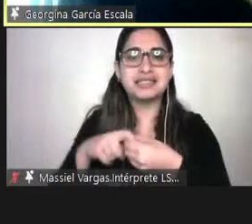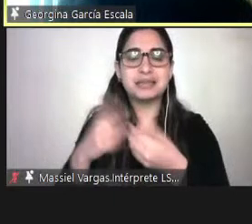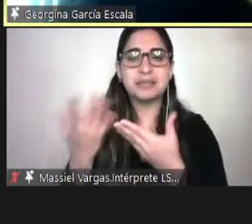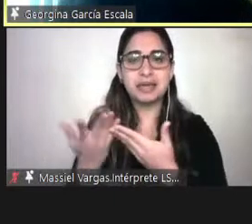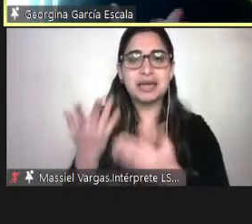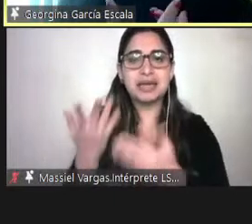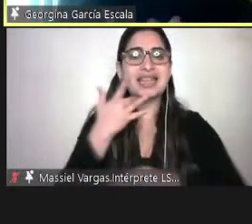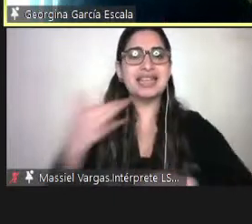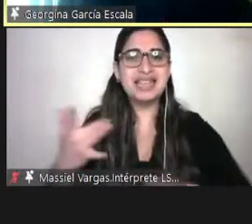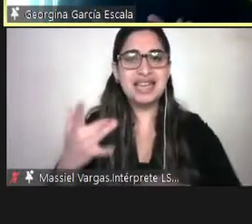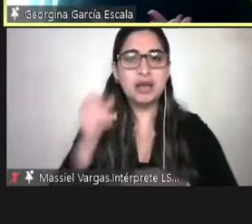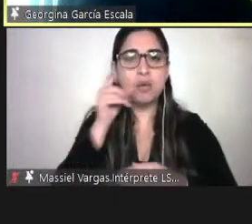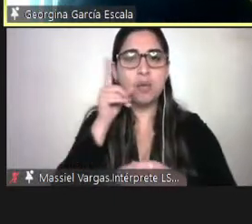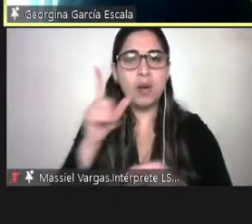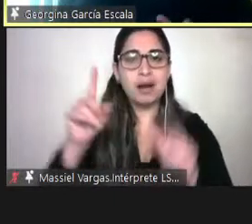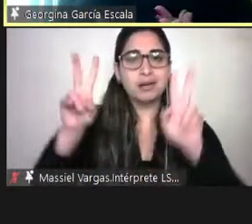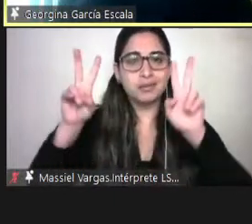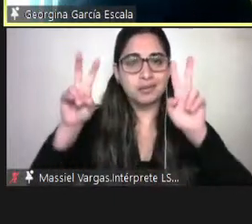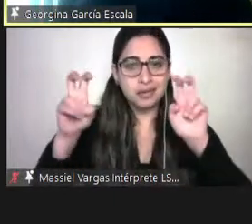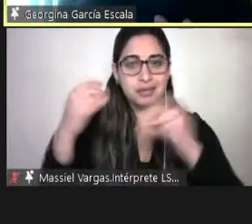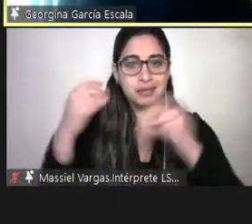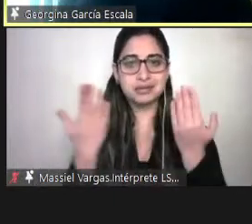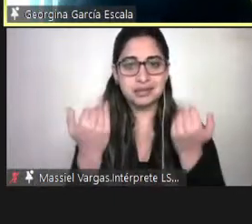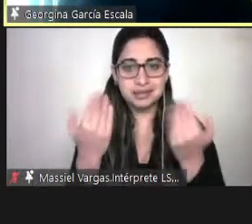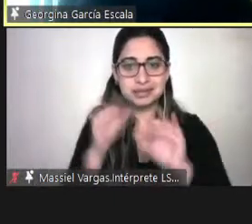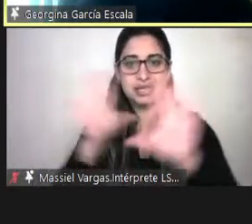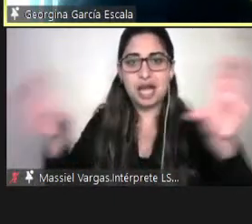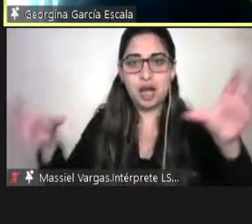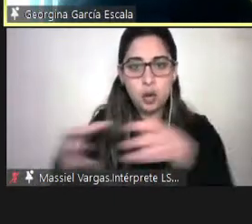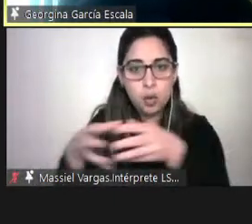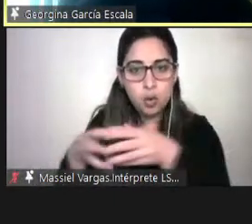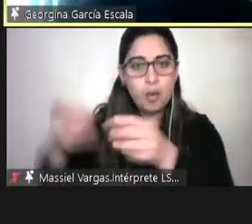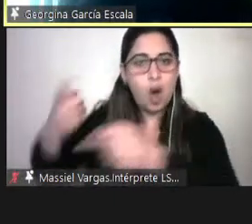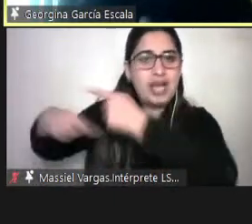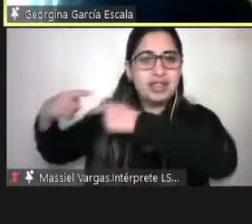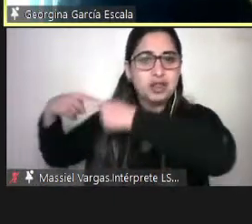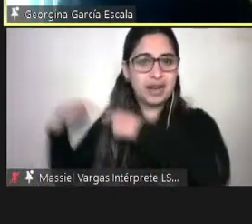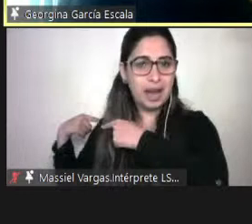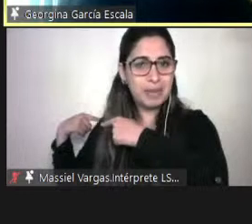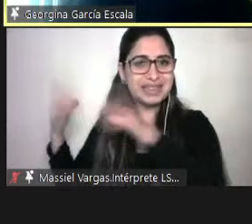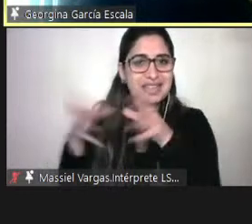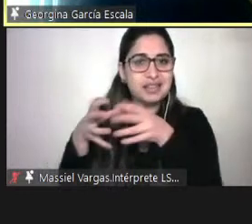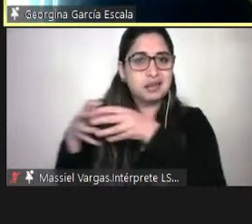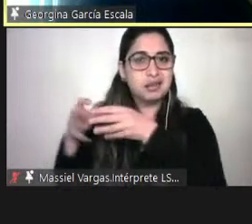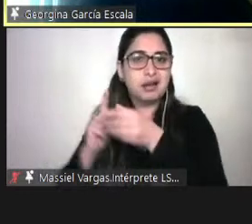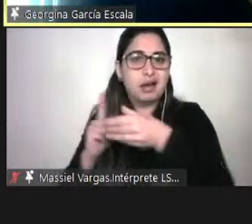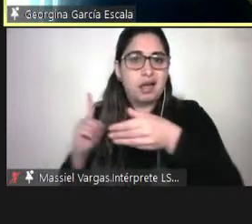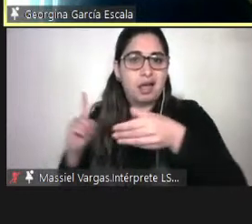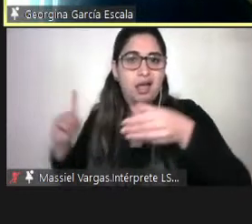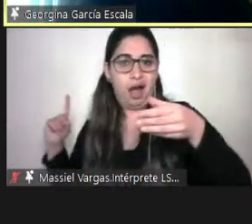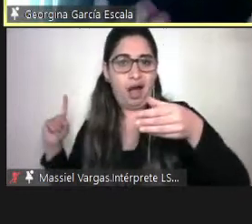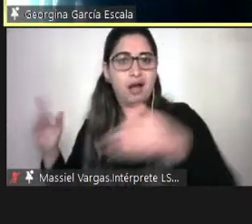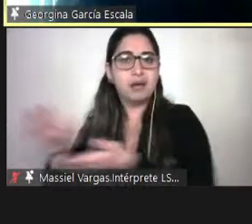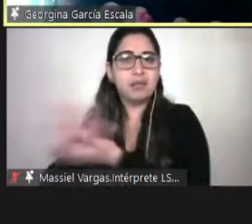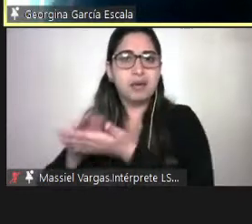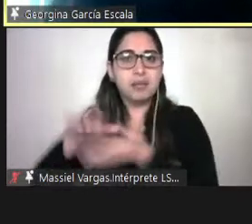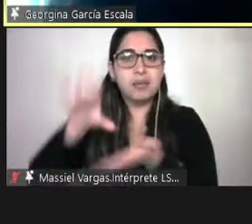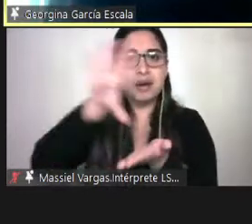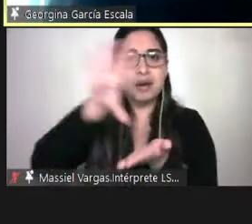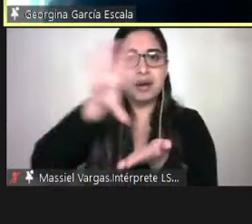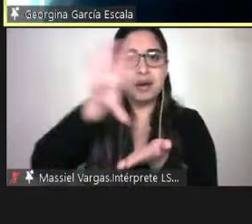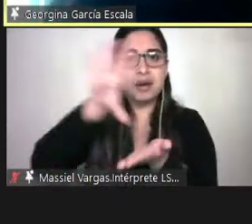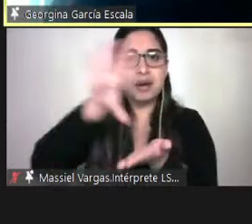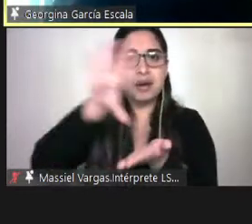temáticas requieren los grupos históricamente excluidos en el país, en este caso las personas con discapacidad, qué